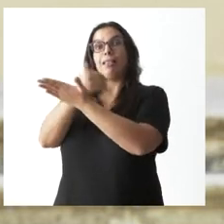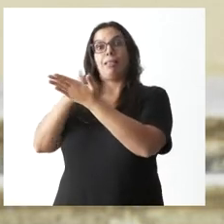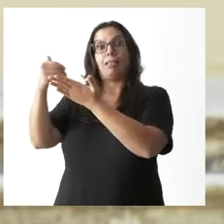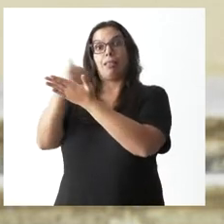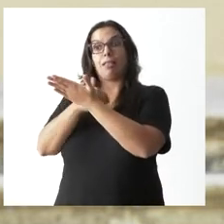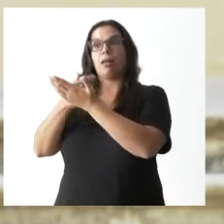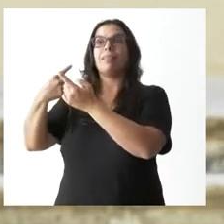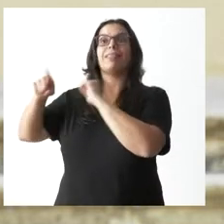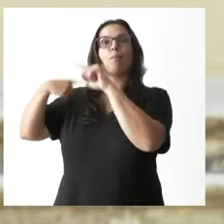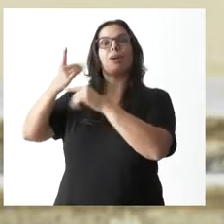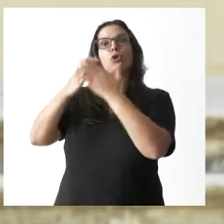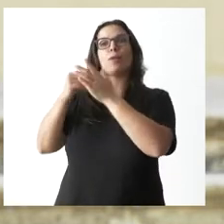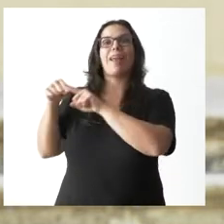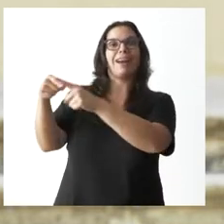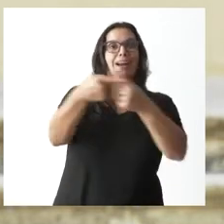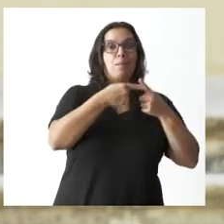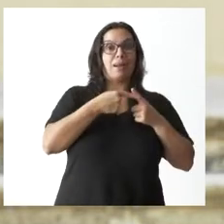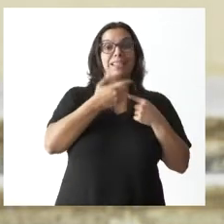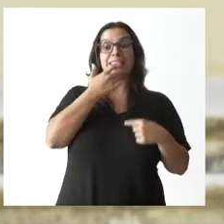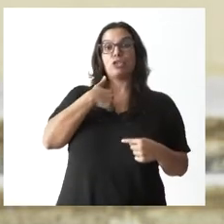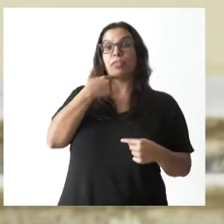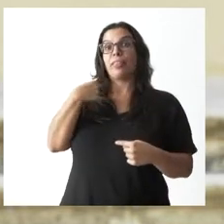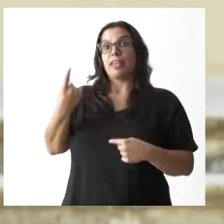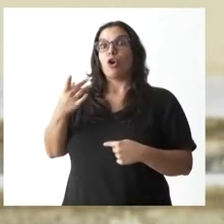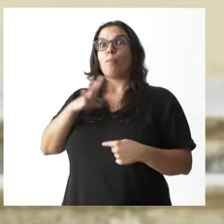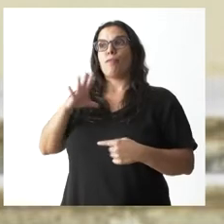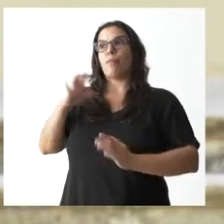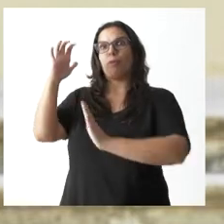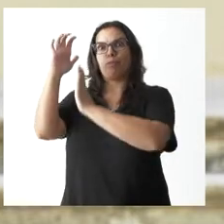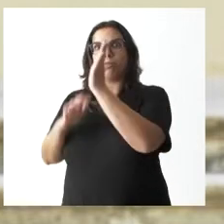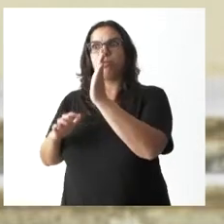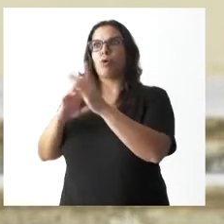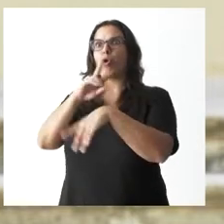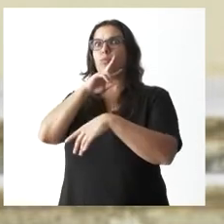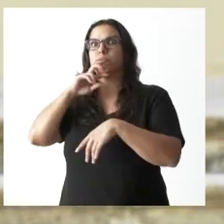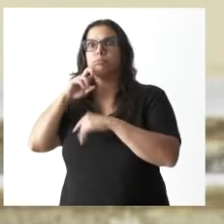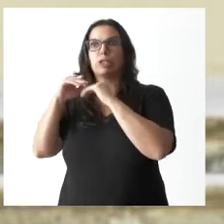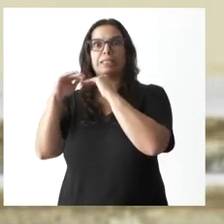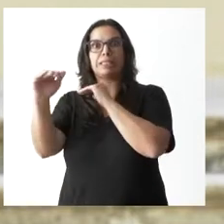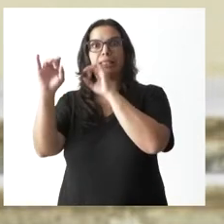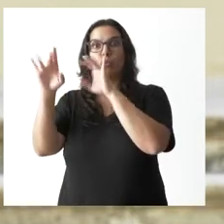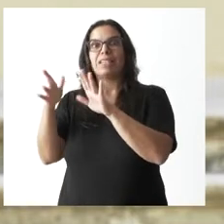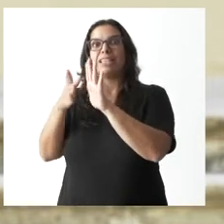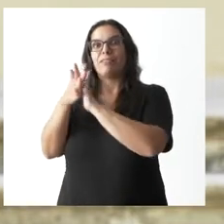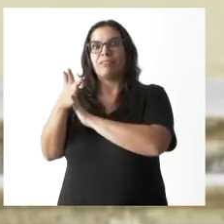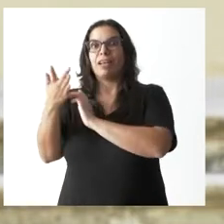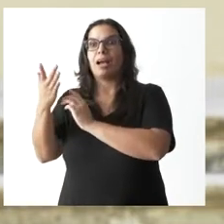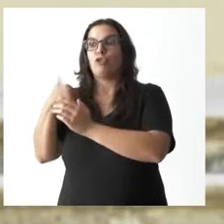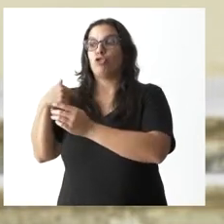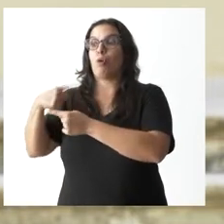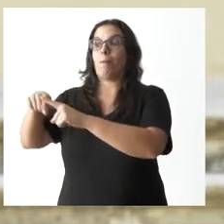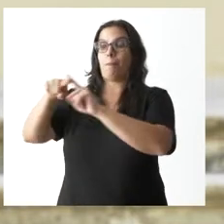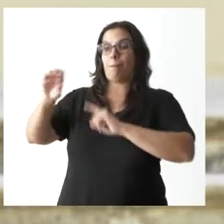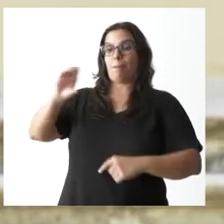este mantenimiento de la bajada de estos impuestos o reclamando las bajadas de estos impuestos, estamos haciendo